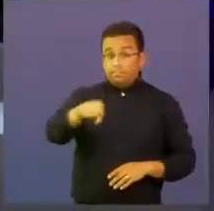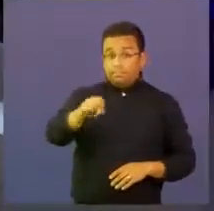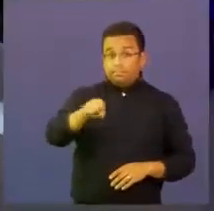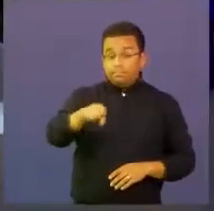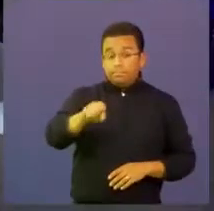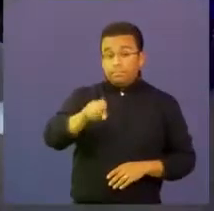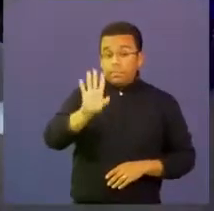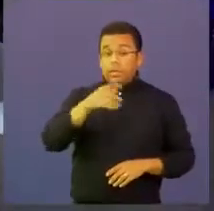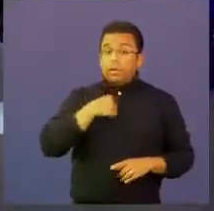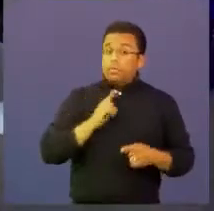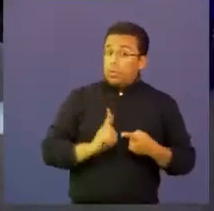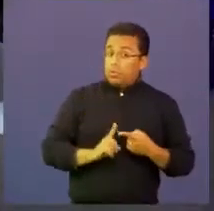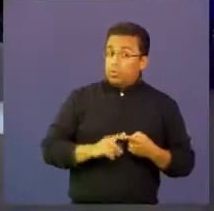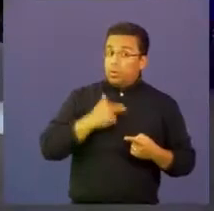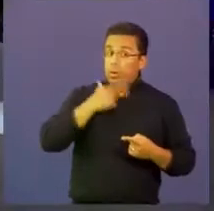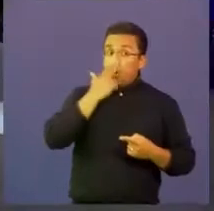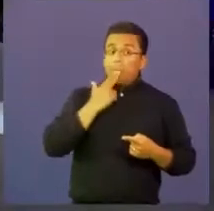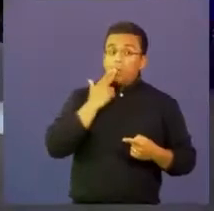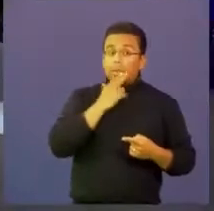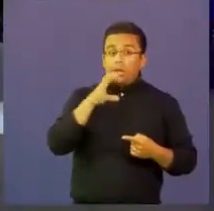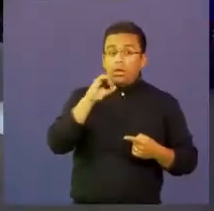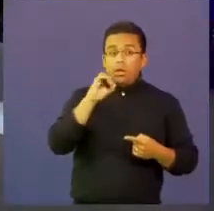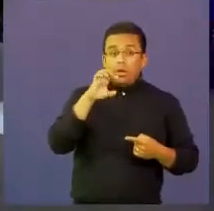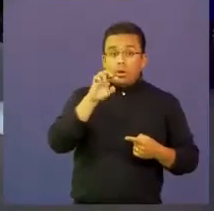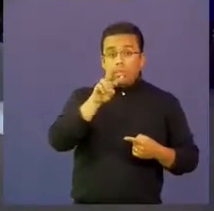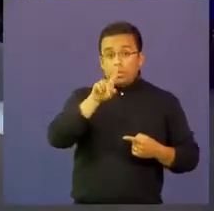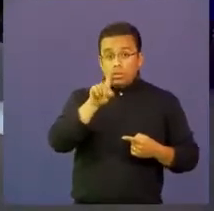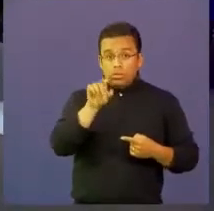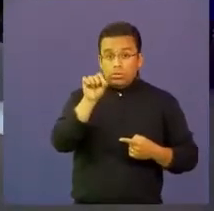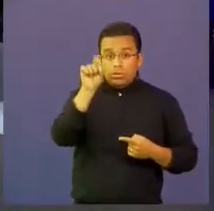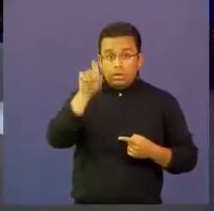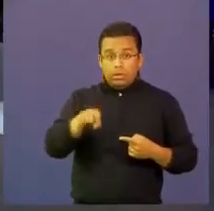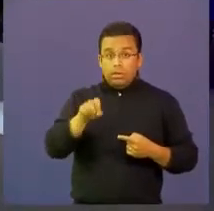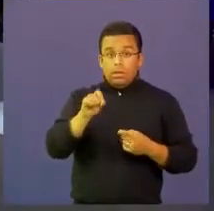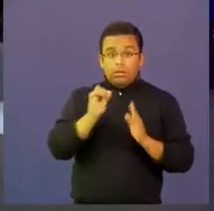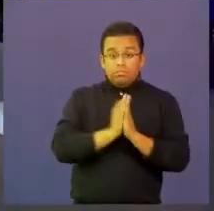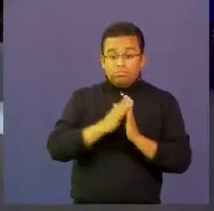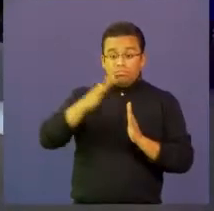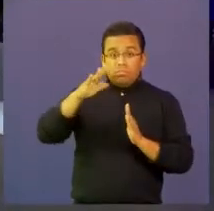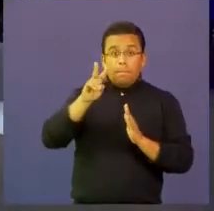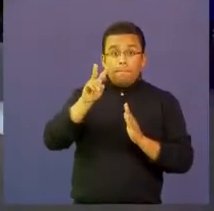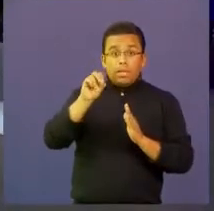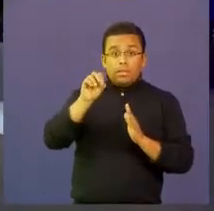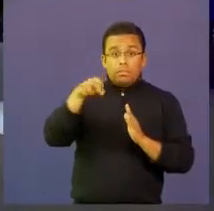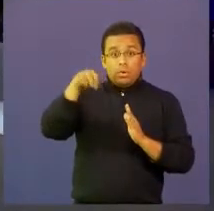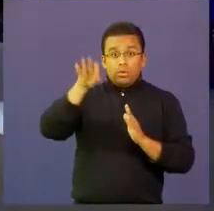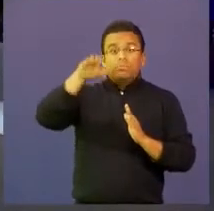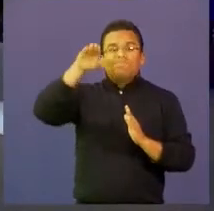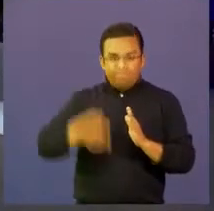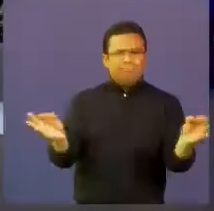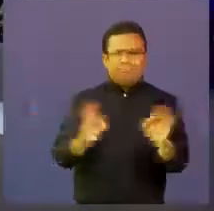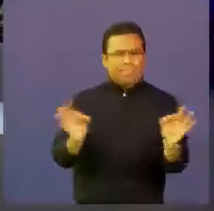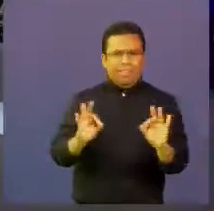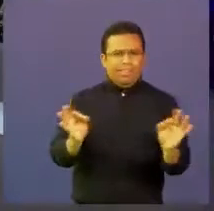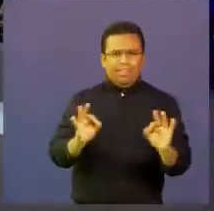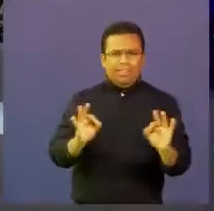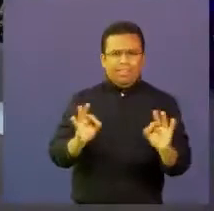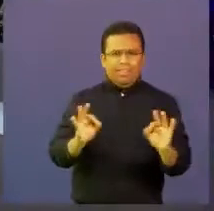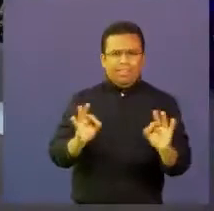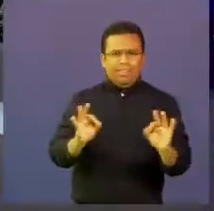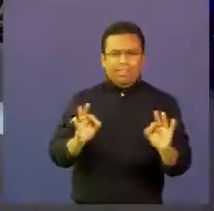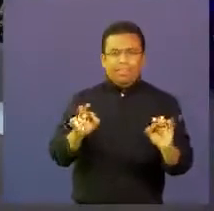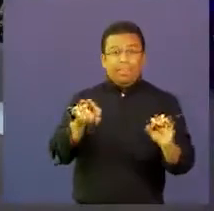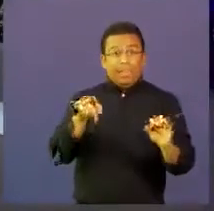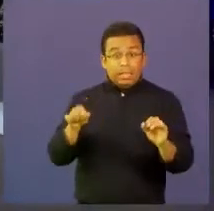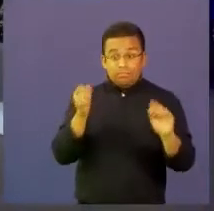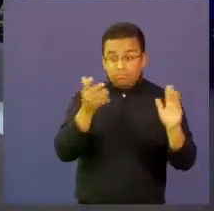porque nos comprometimos en la COP21 a reducir en un 20% las emisiones de gases de efecto invernadero a 2030 y que esto va a ser